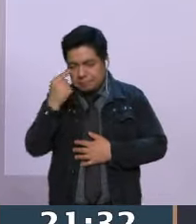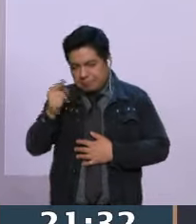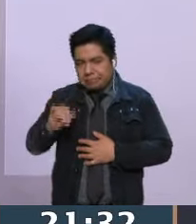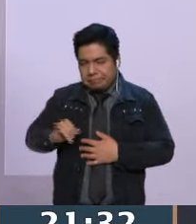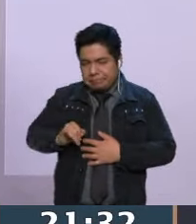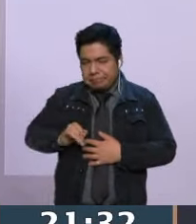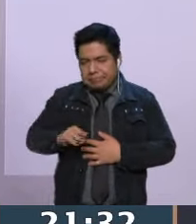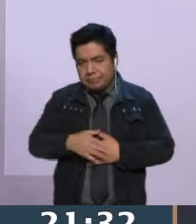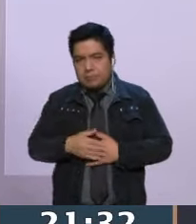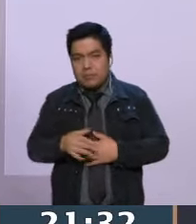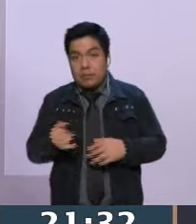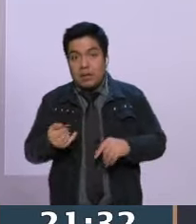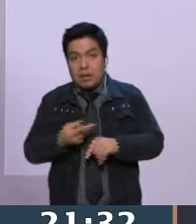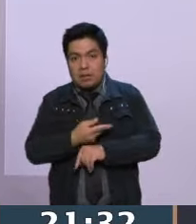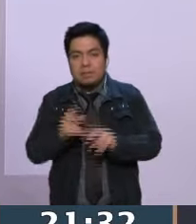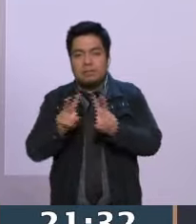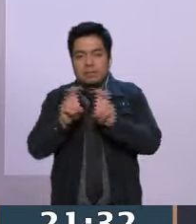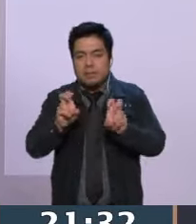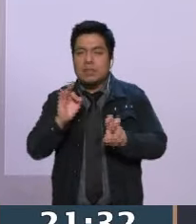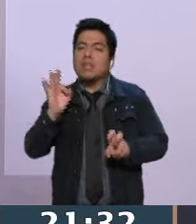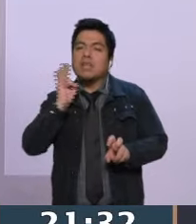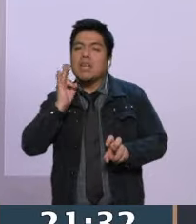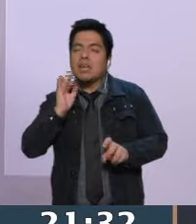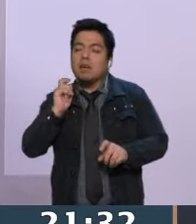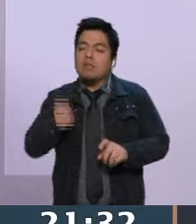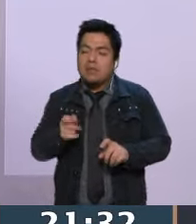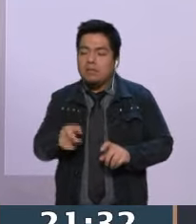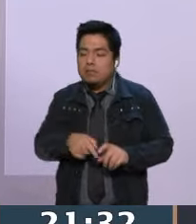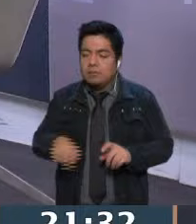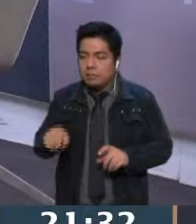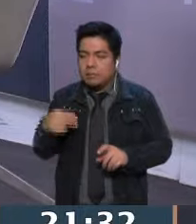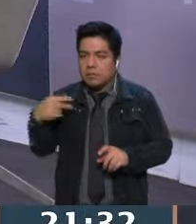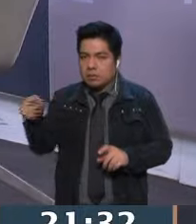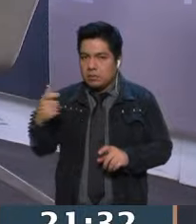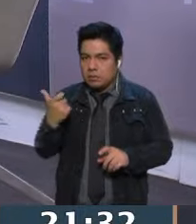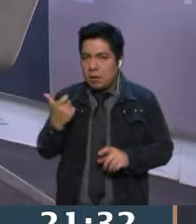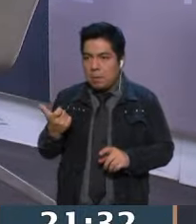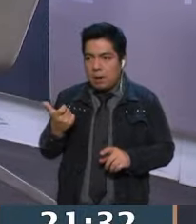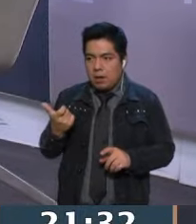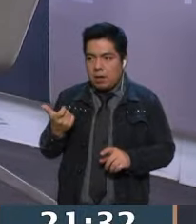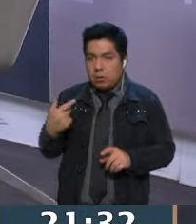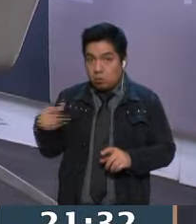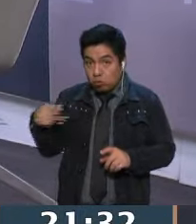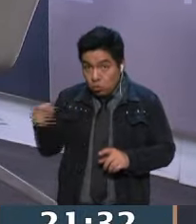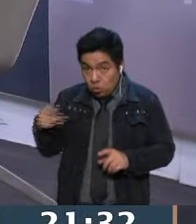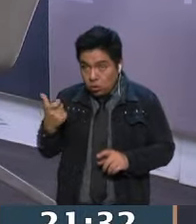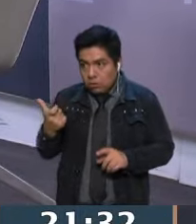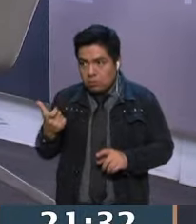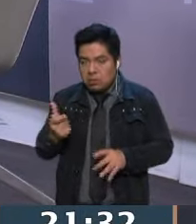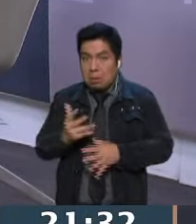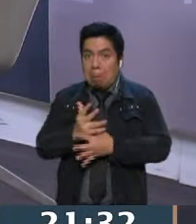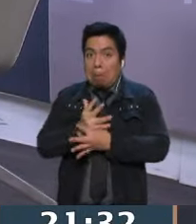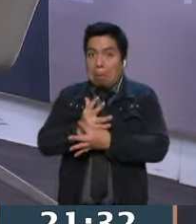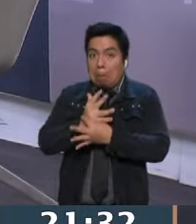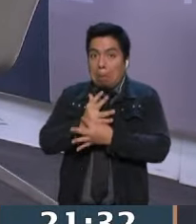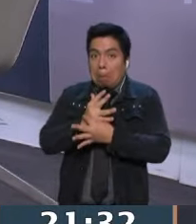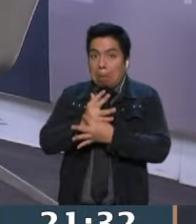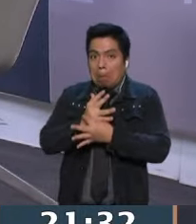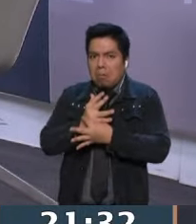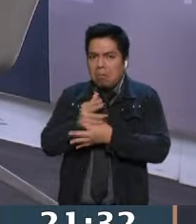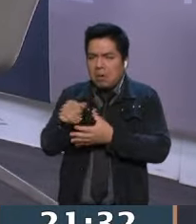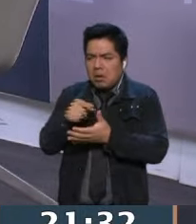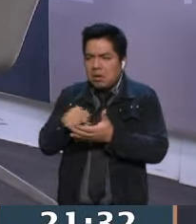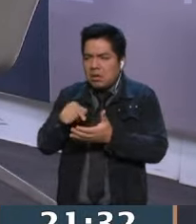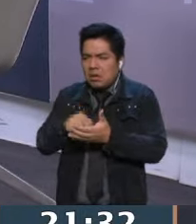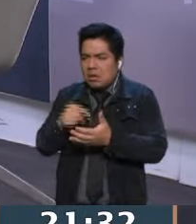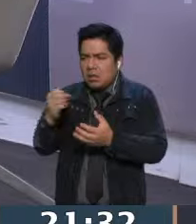a ver qué pasa con esto de tema de la fiscalización, porque ella dijo que lo ha pagado de su propia bolsa. También dijo que supuestamente el lugar en el que hacía